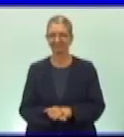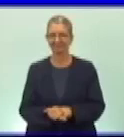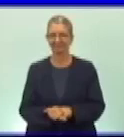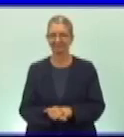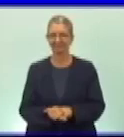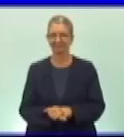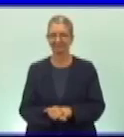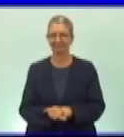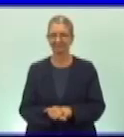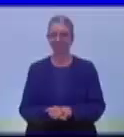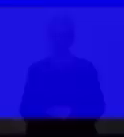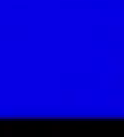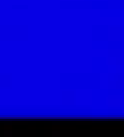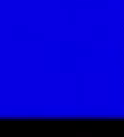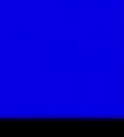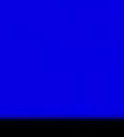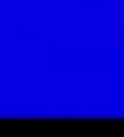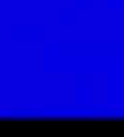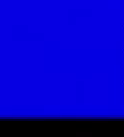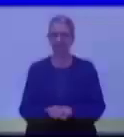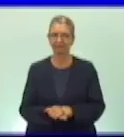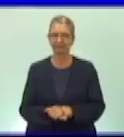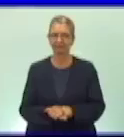ya lo copiaron